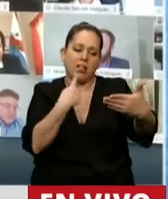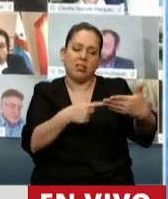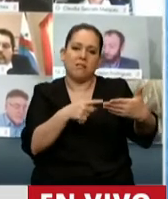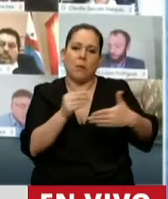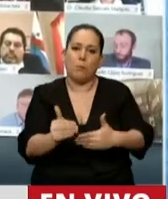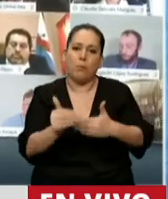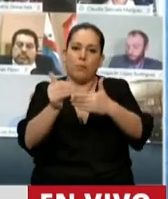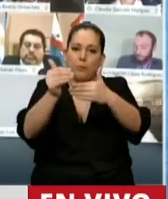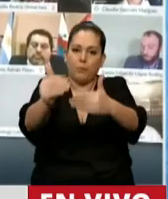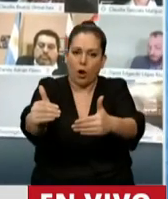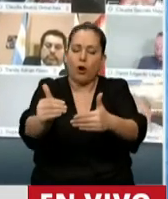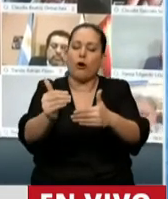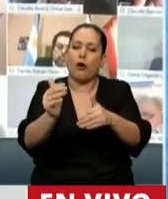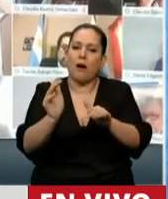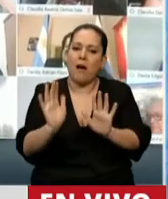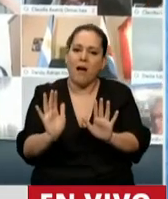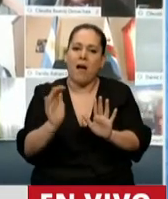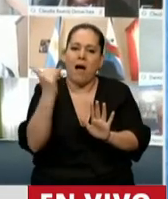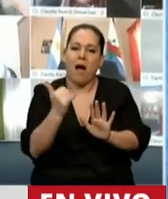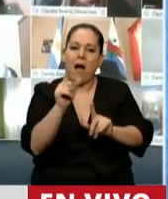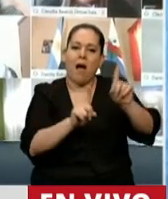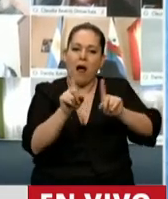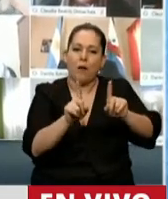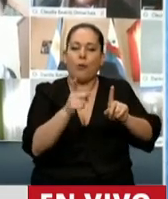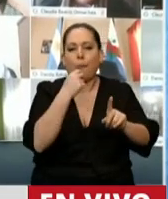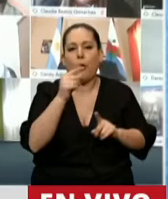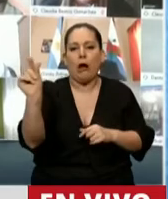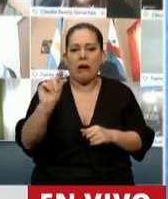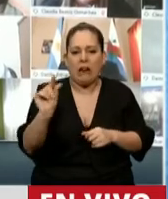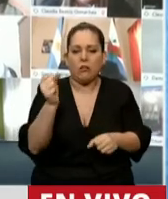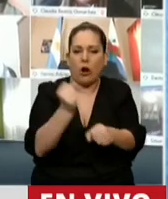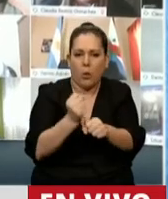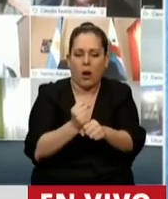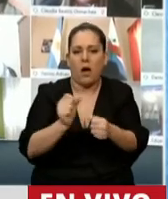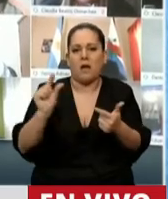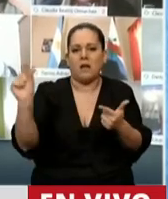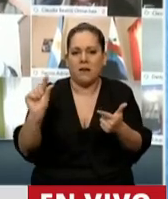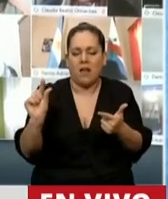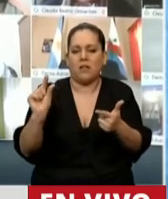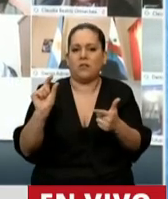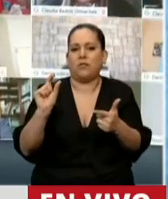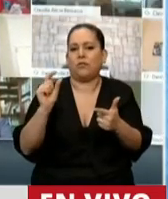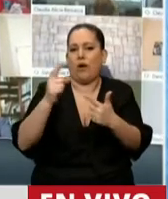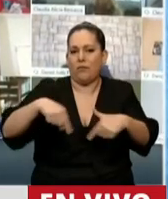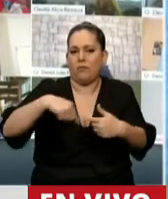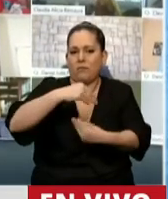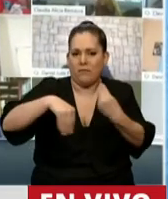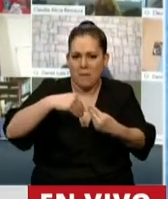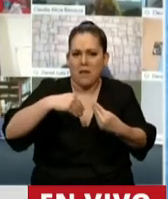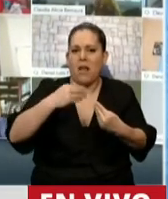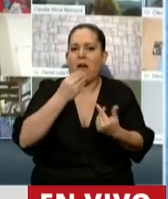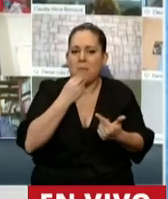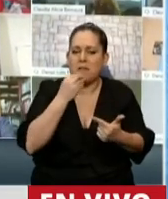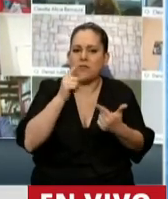ejecuciones se han eximido, se ha exceptuado a los créditos laborales y a los créditos alimentarios por iniciativa, en algún caso, del diputado